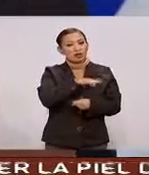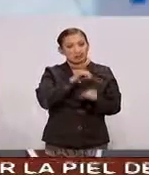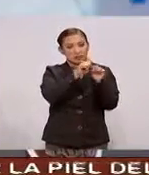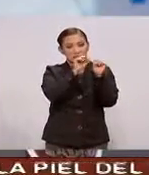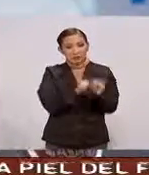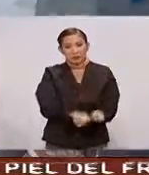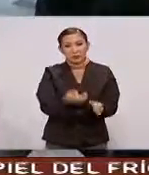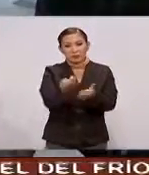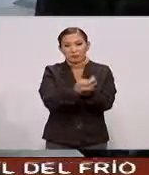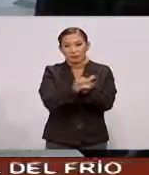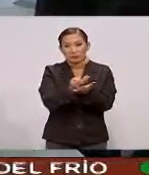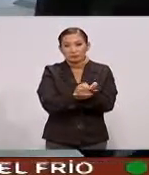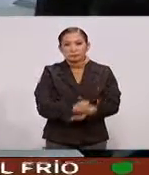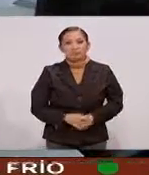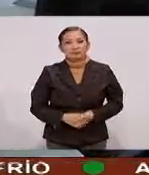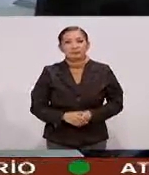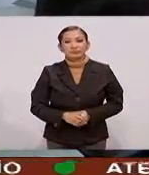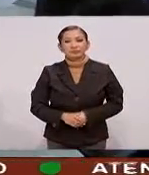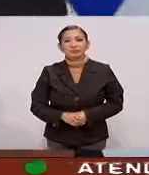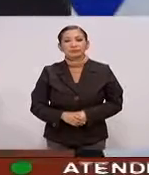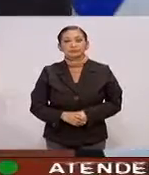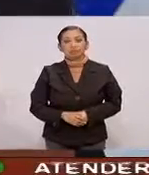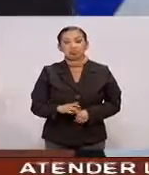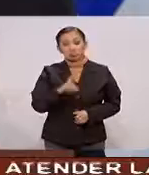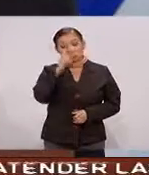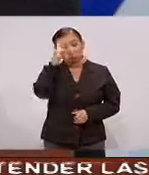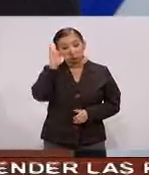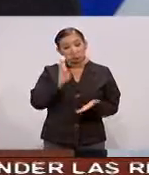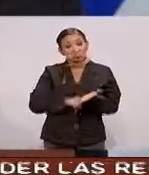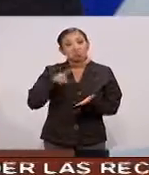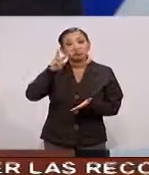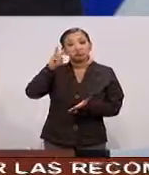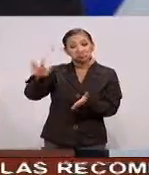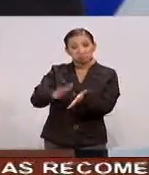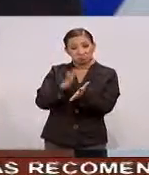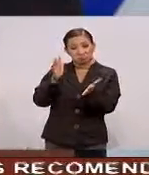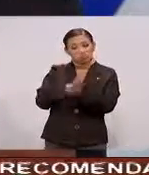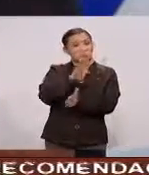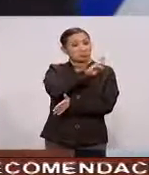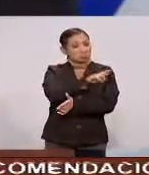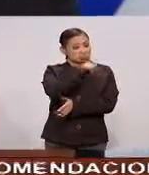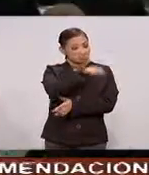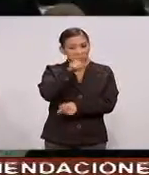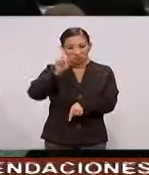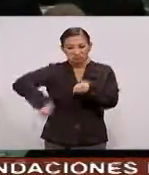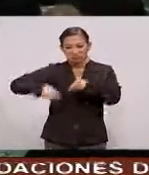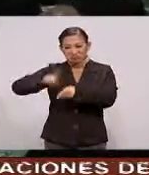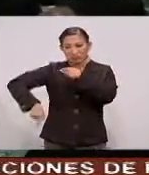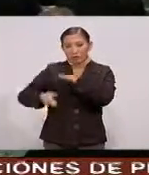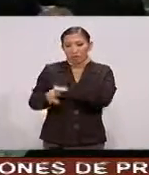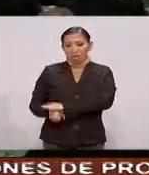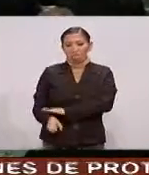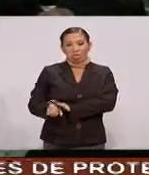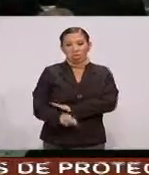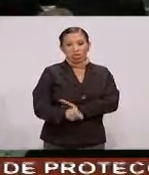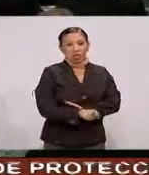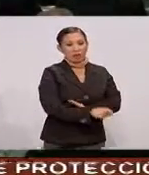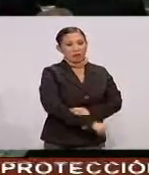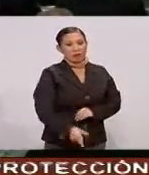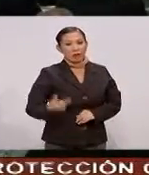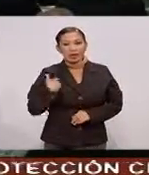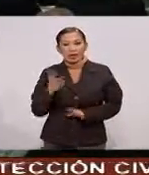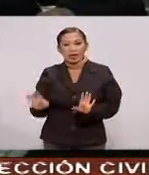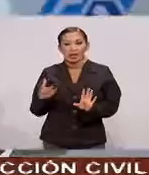Sistema financiero Reconoció La participación Del sector privado En el combate A la corrupción Y la